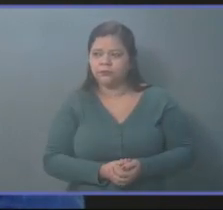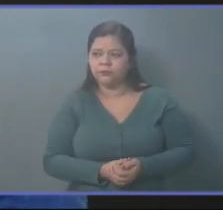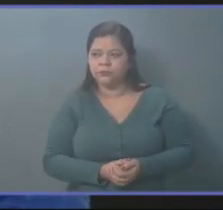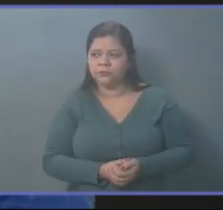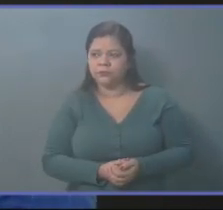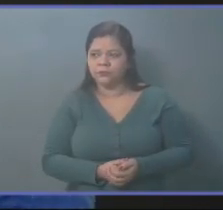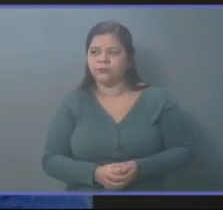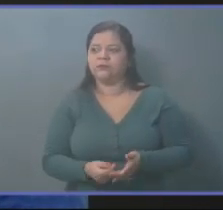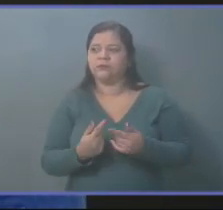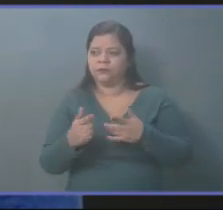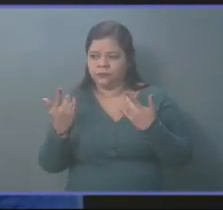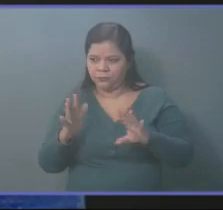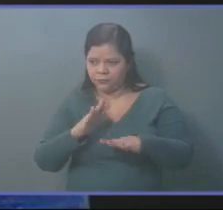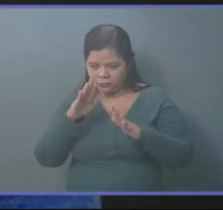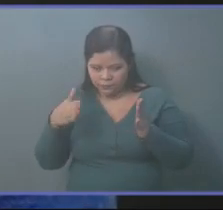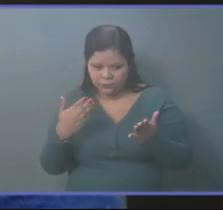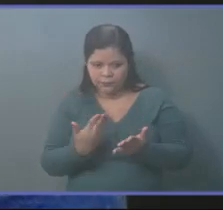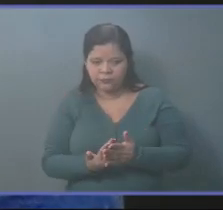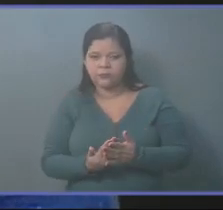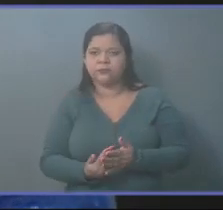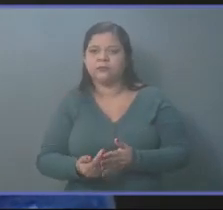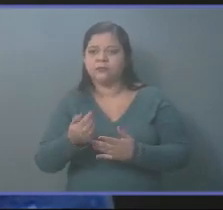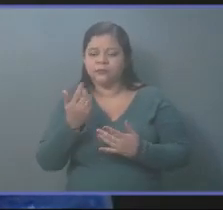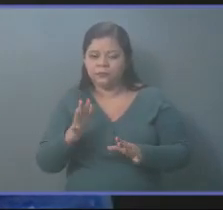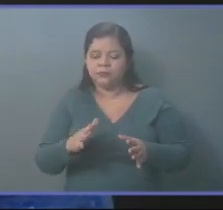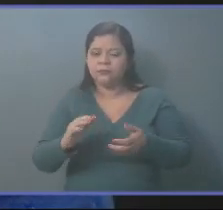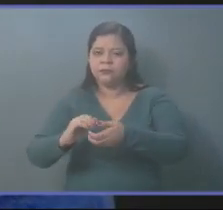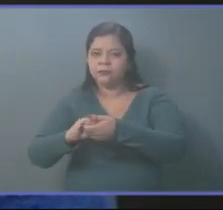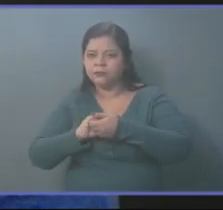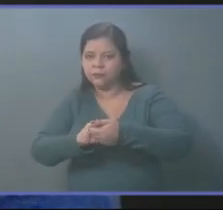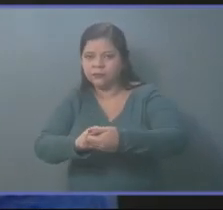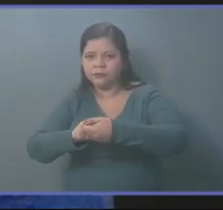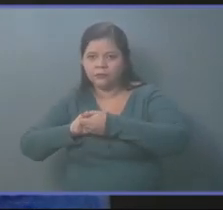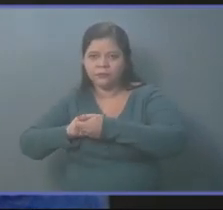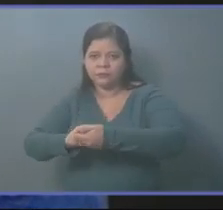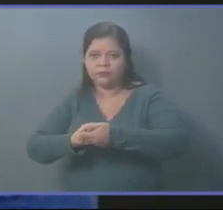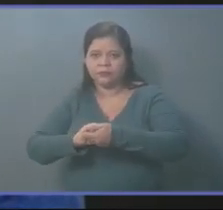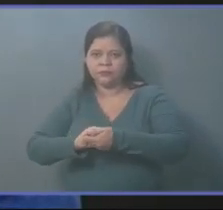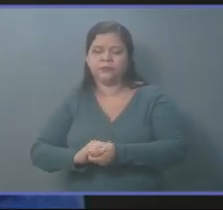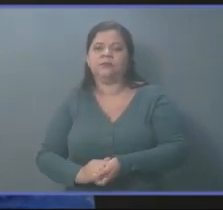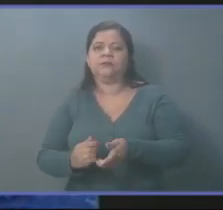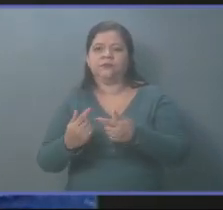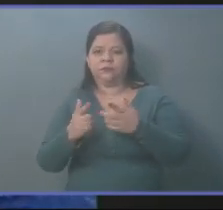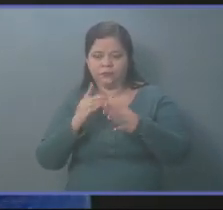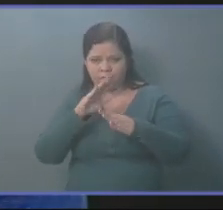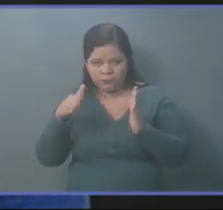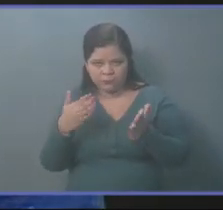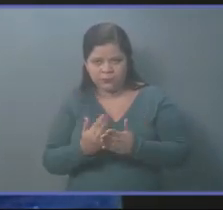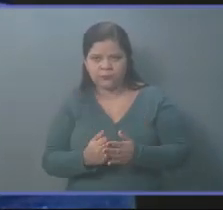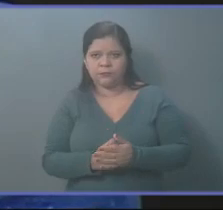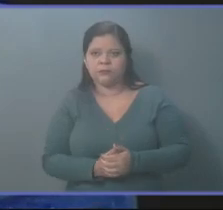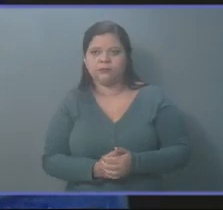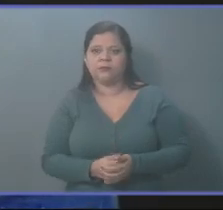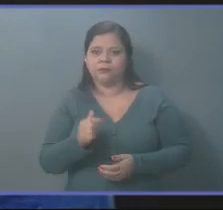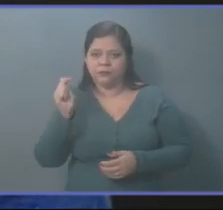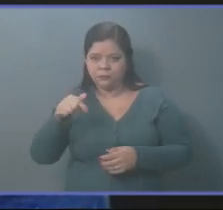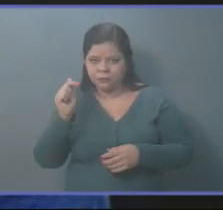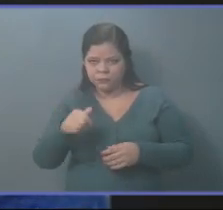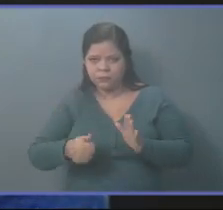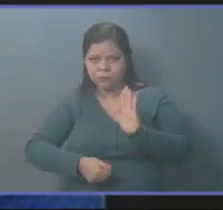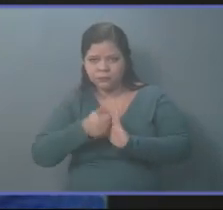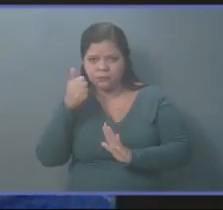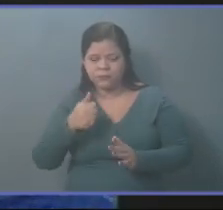La ayuda que se lleva en esta emergencia tiene que ser por solidaridad. Y si un funcionario sube una foto, está bien, pero es para invitar